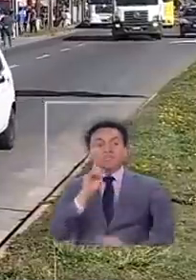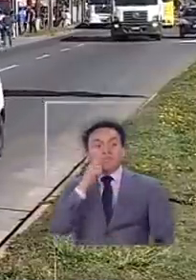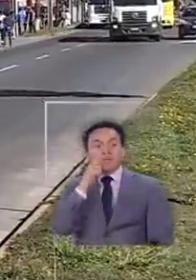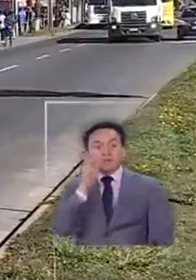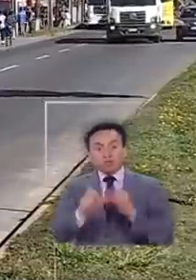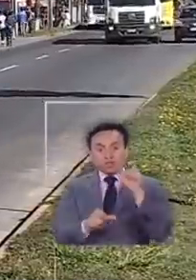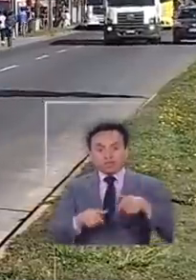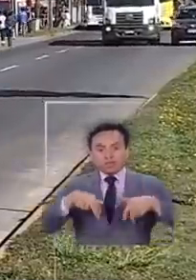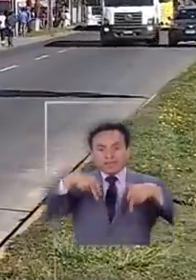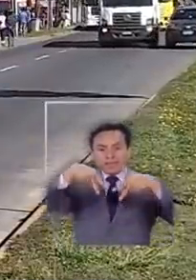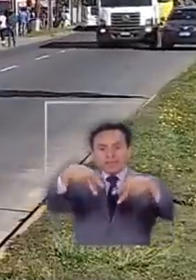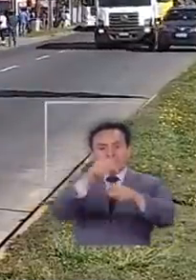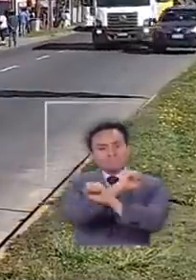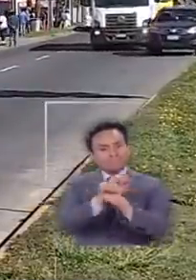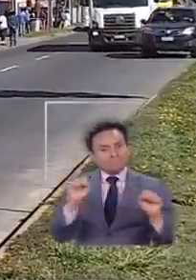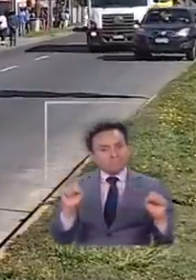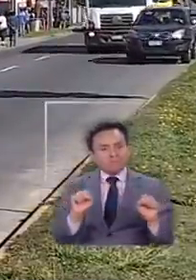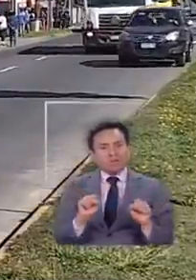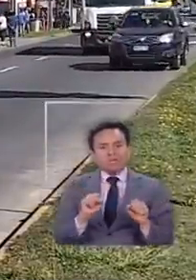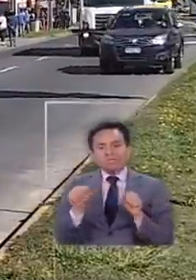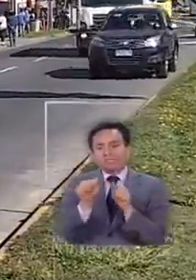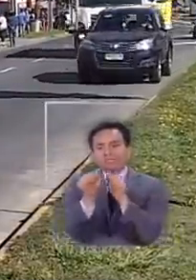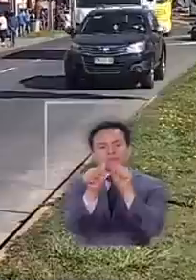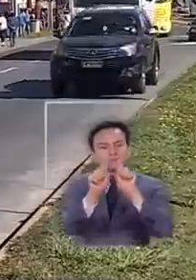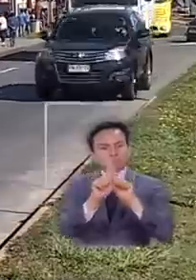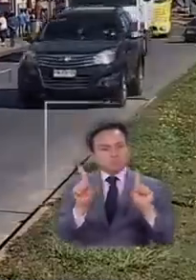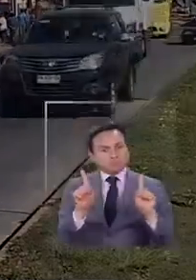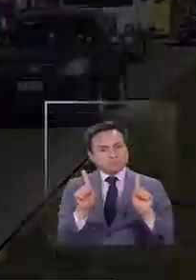nadie en la calle o lo más cercano a ello.